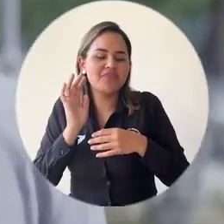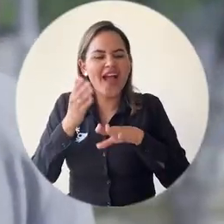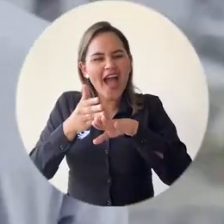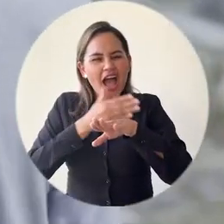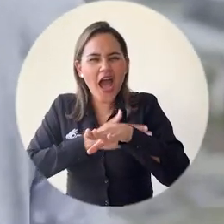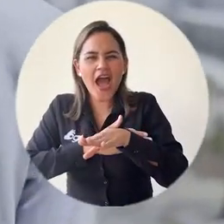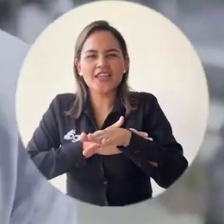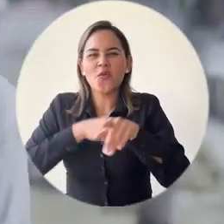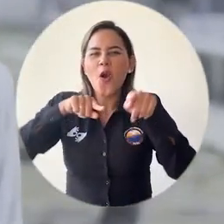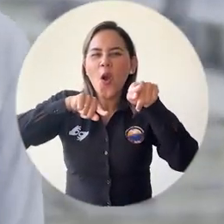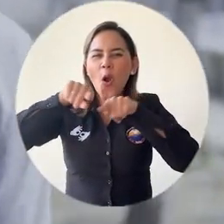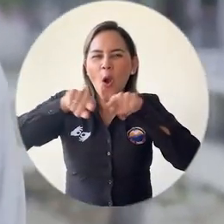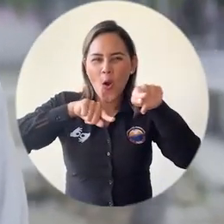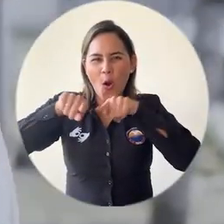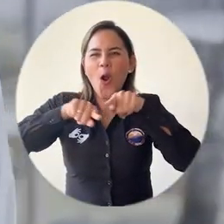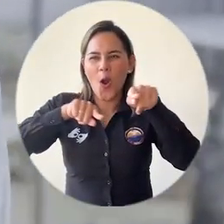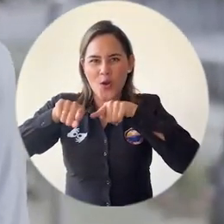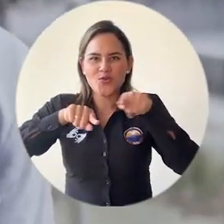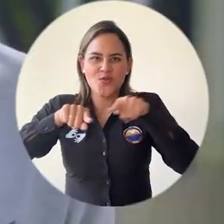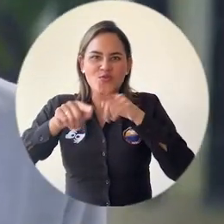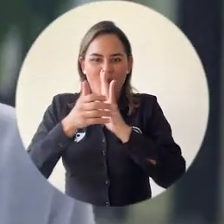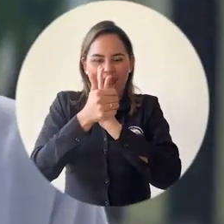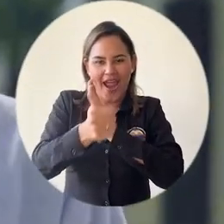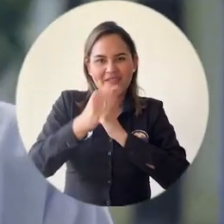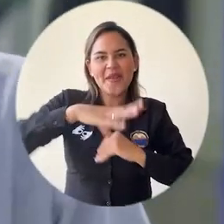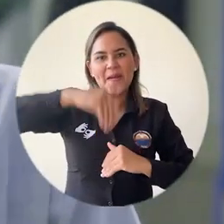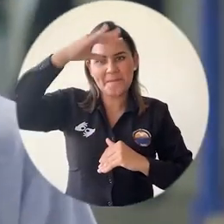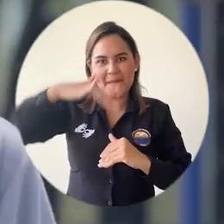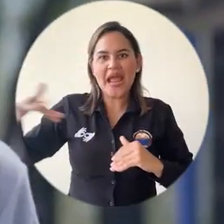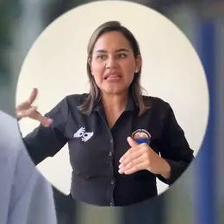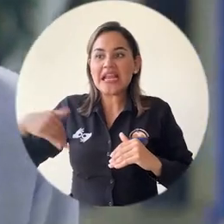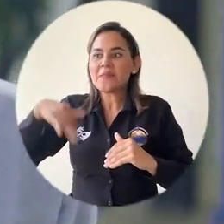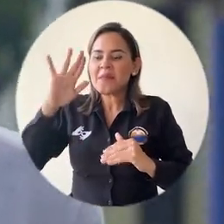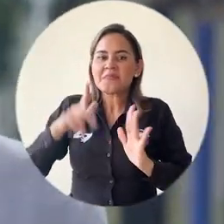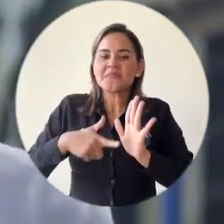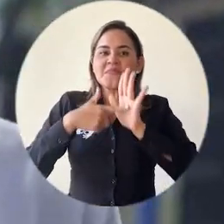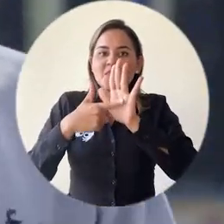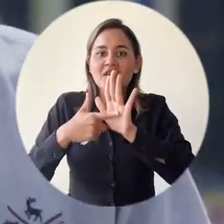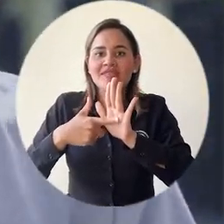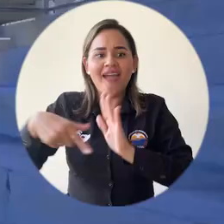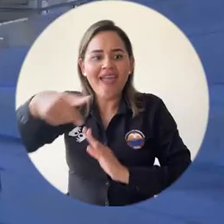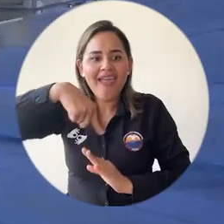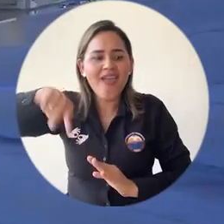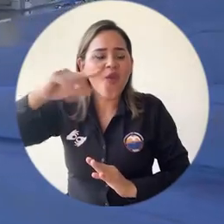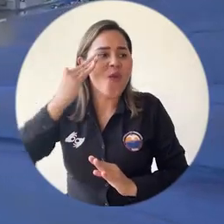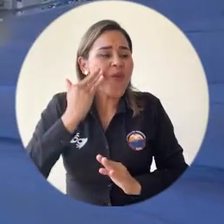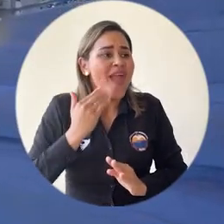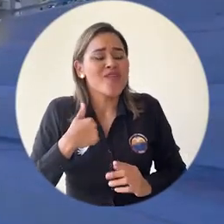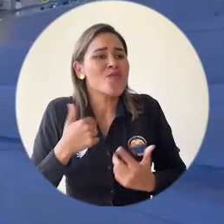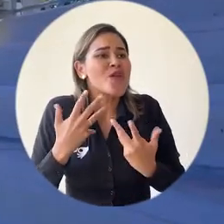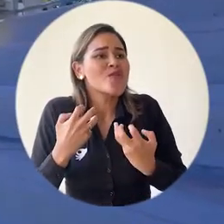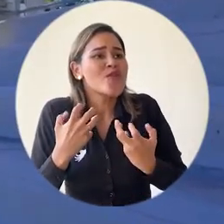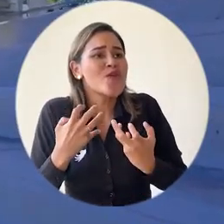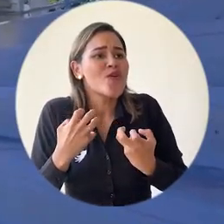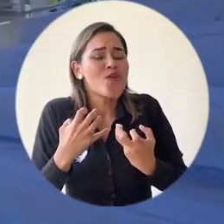Magdalena, muchos jóvenes se han incentivado y motivado a entrar a la Universidad de Magdalena porque es como una muestra de